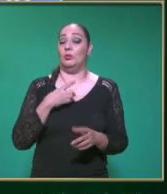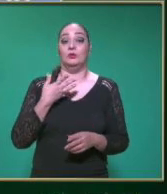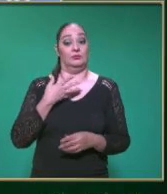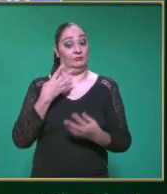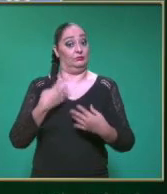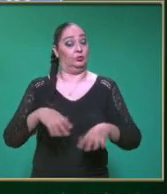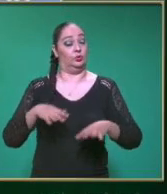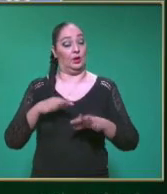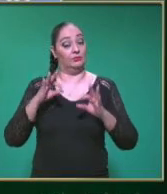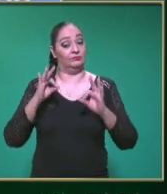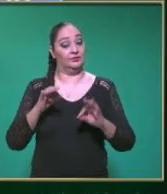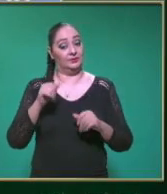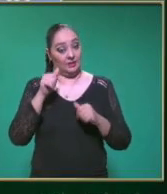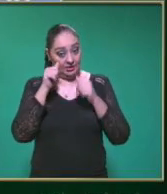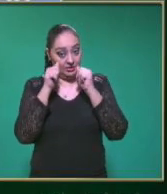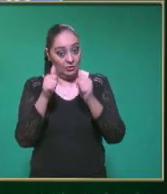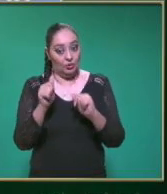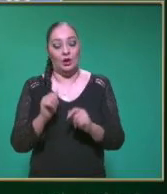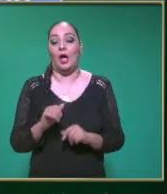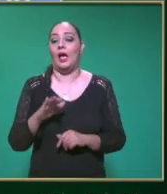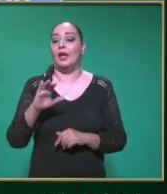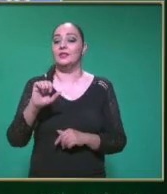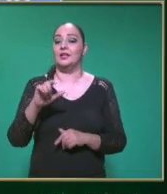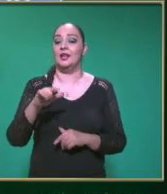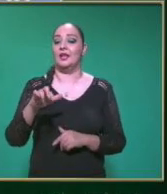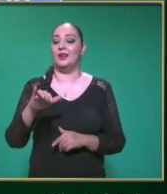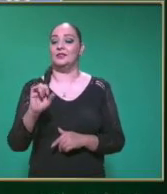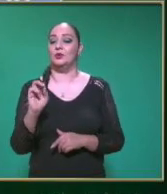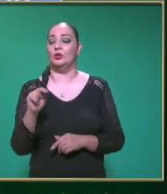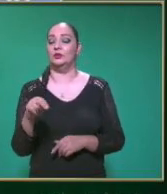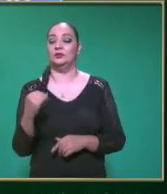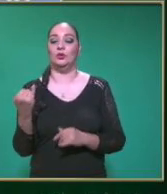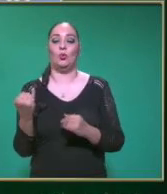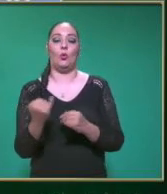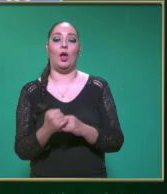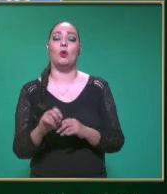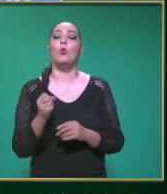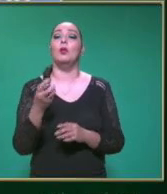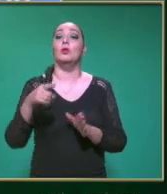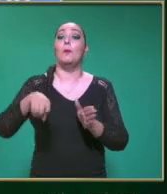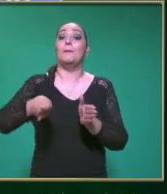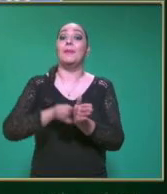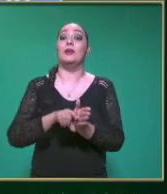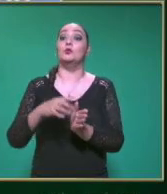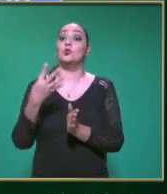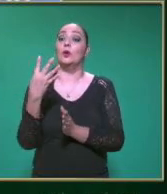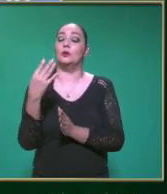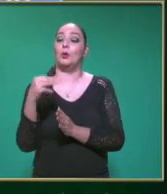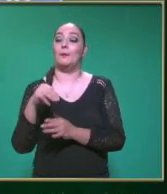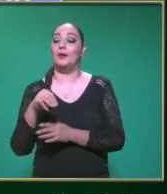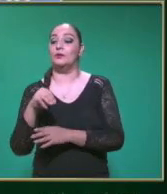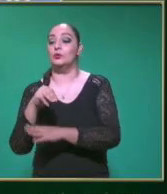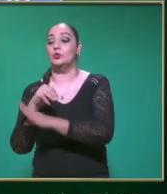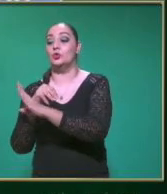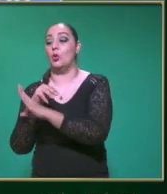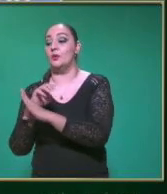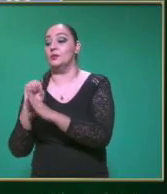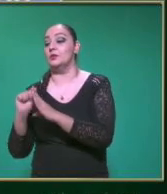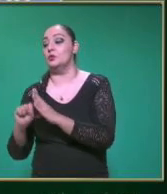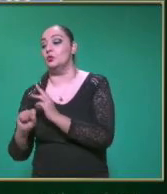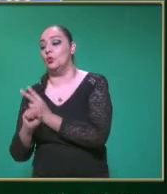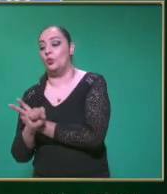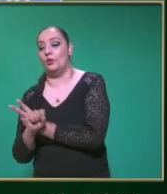Aceleración Es igual Menos 4 metros Sobre segundo Al cuadrado Muy bien Y desde ahí Podemos